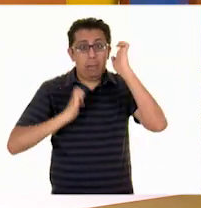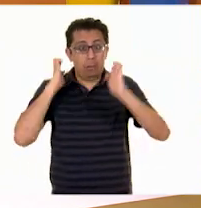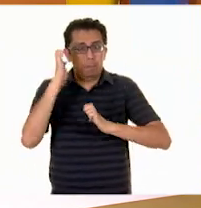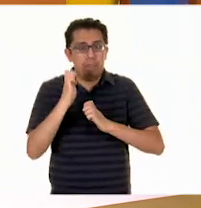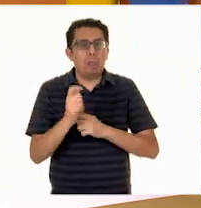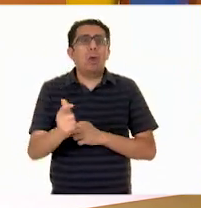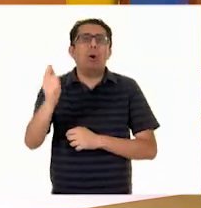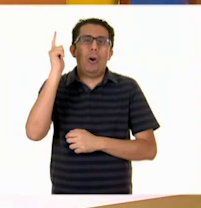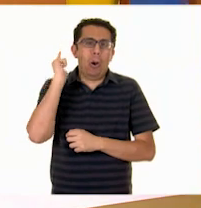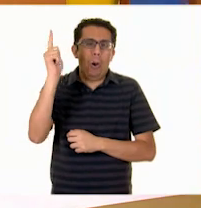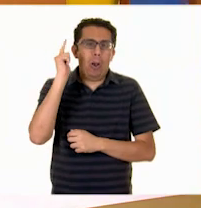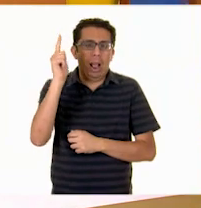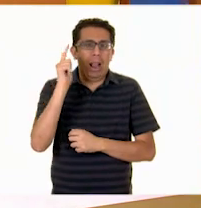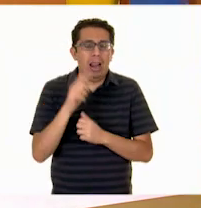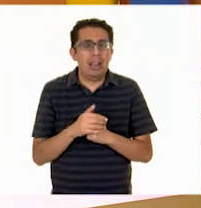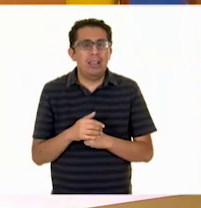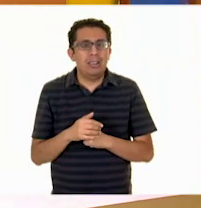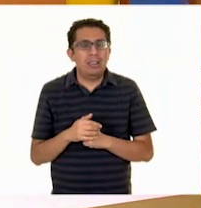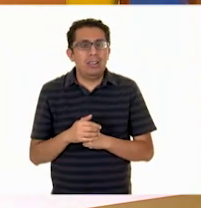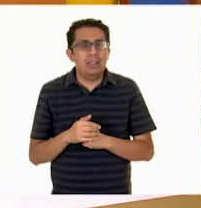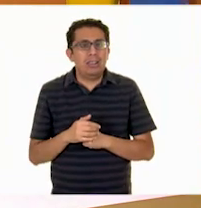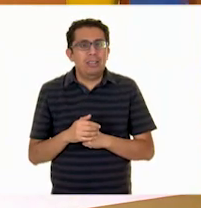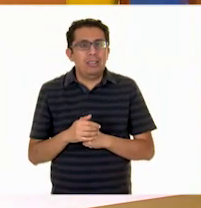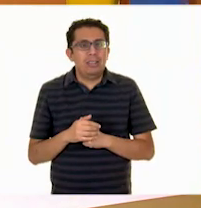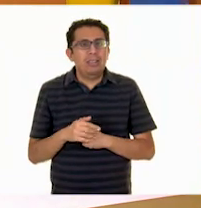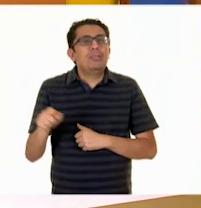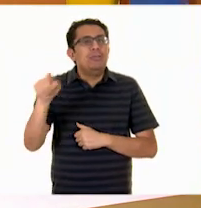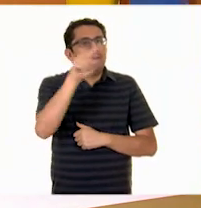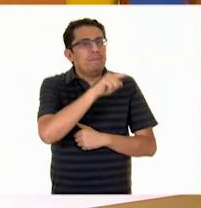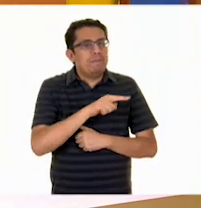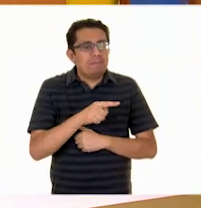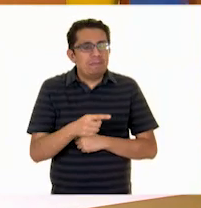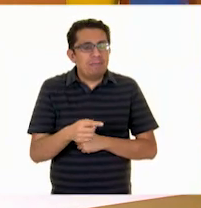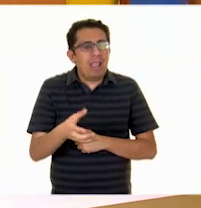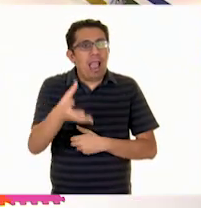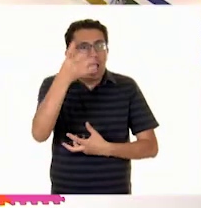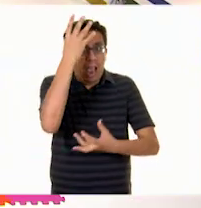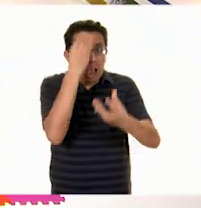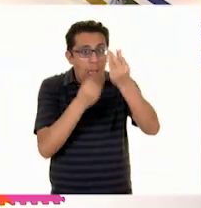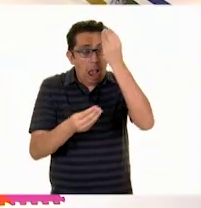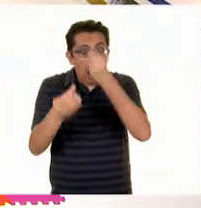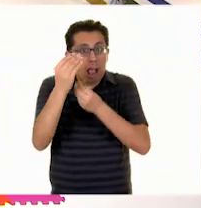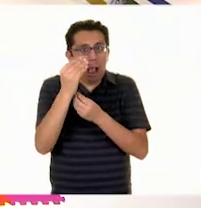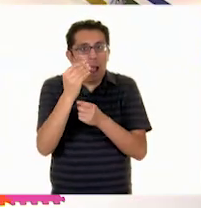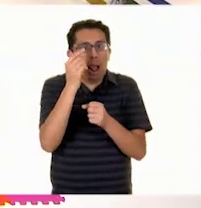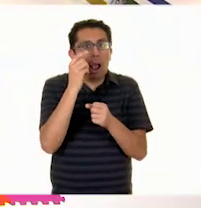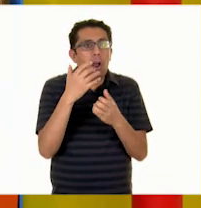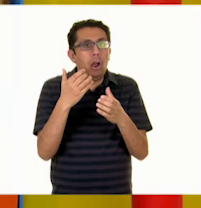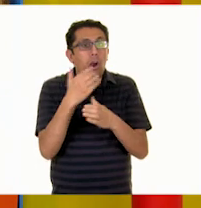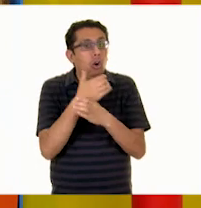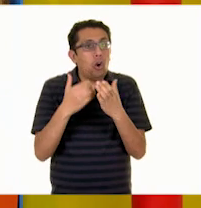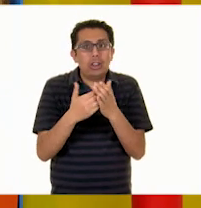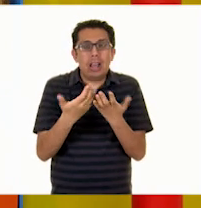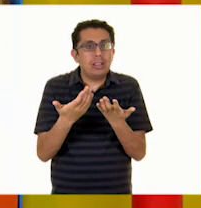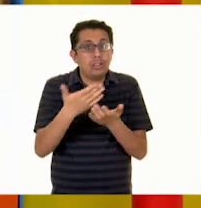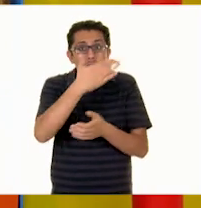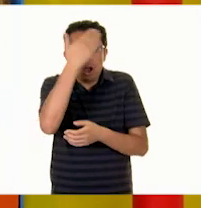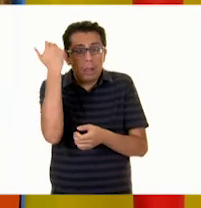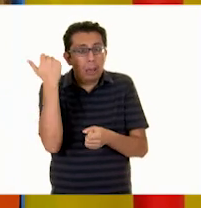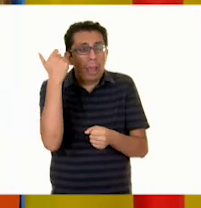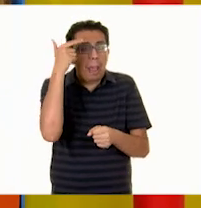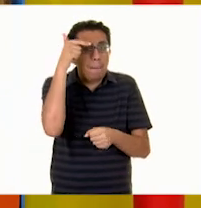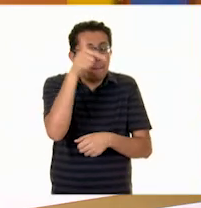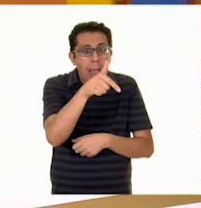esperemos que todo esto lo hayan aprendido, hayan descubierto cosas que no sabían de los